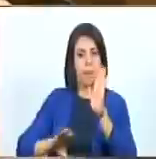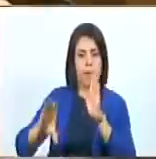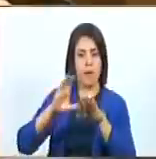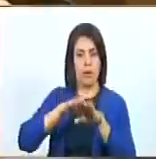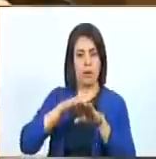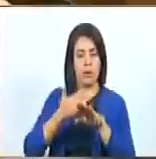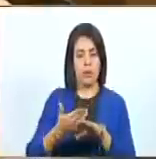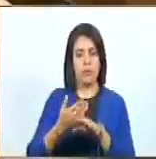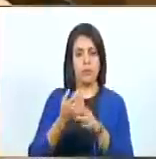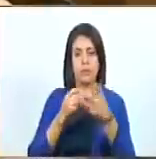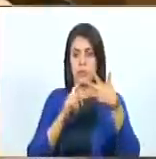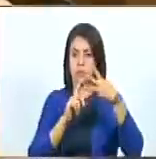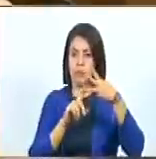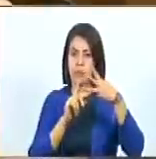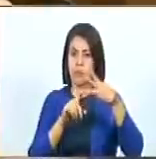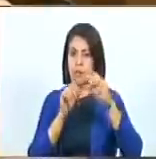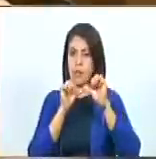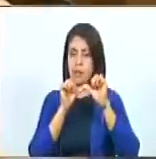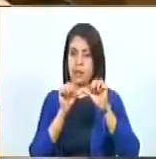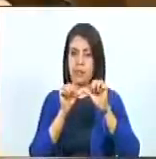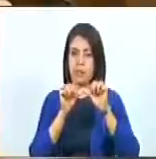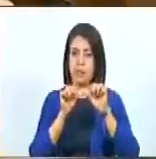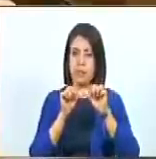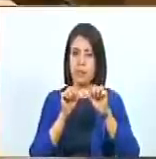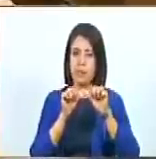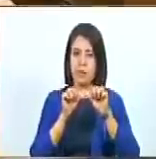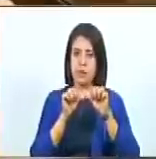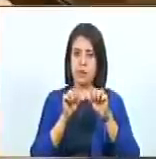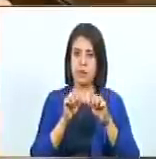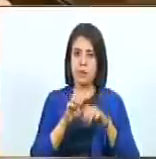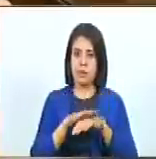tercero quedando redactado de la... va, Secretario.